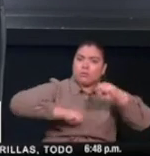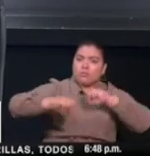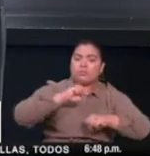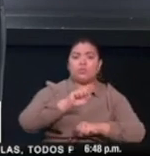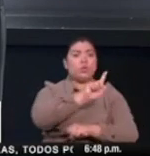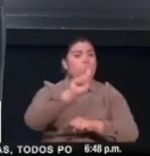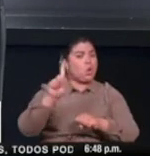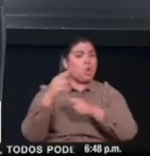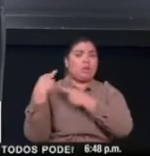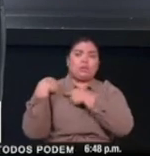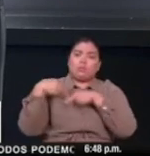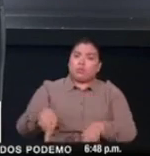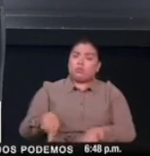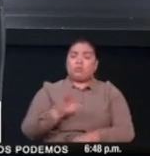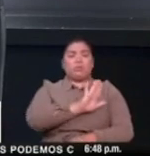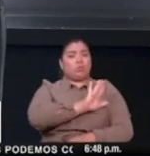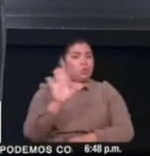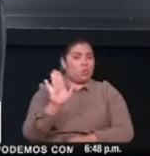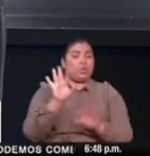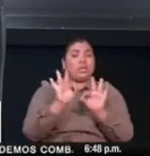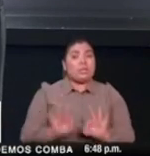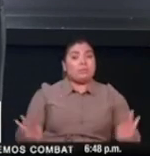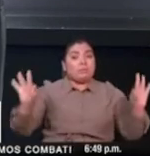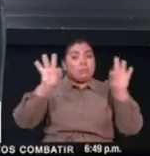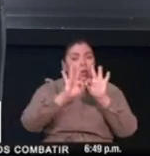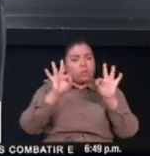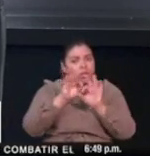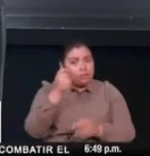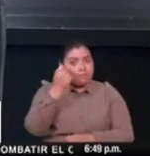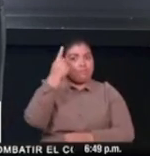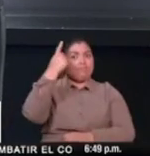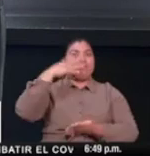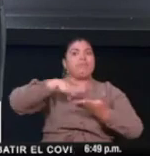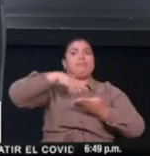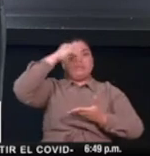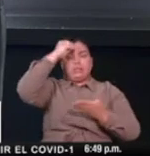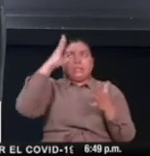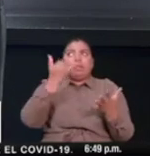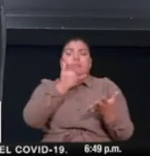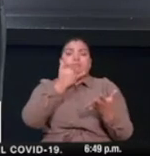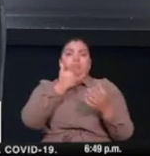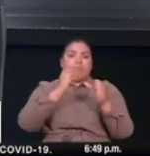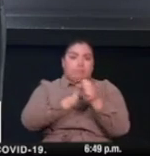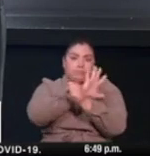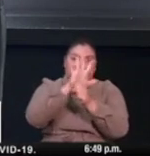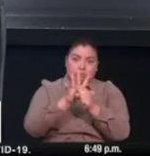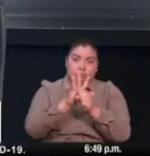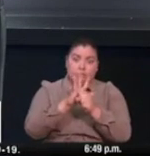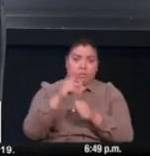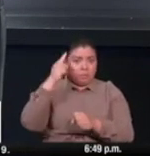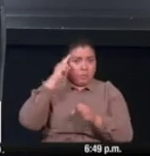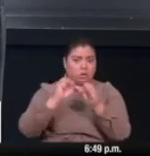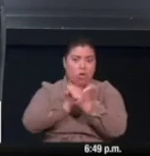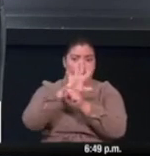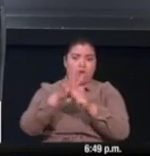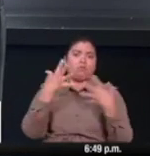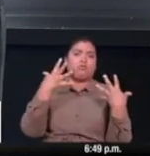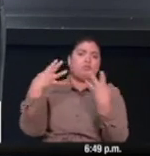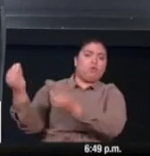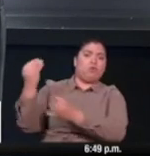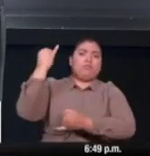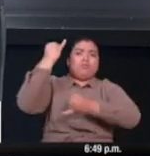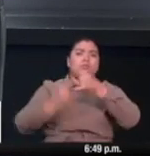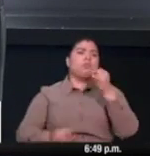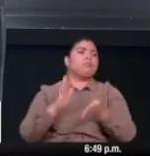debemos bajar la guardia. Es importante mantenernos conectados con lo que está sucediendo. La pandemia no se ha ido y la mejor